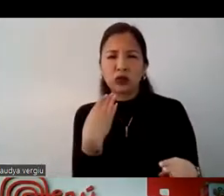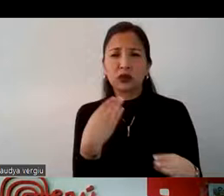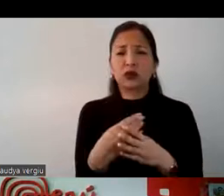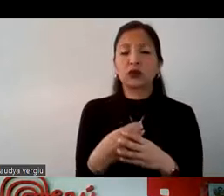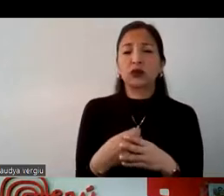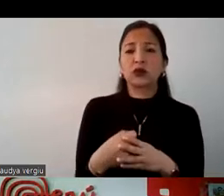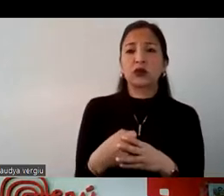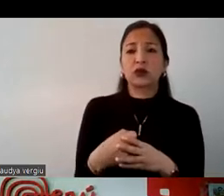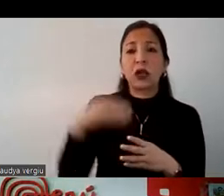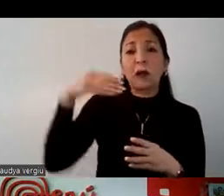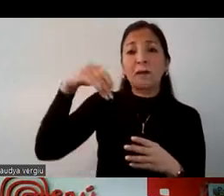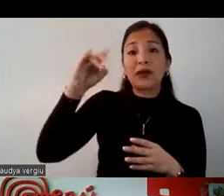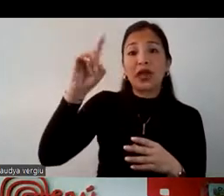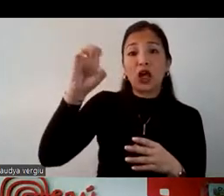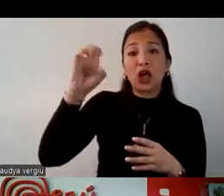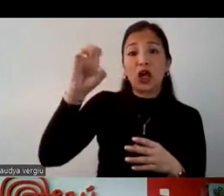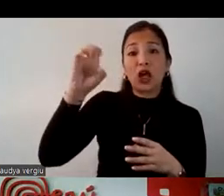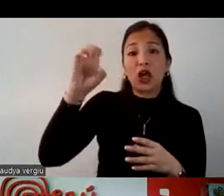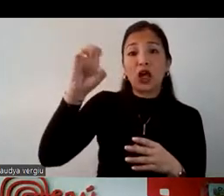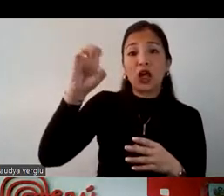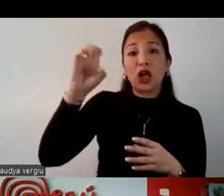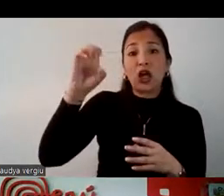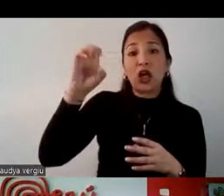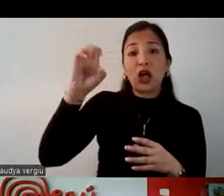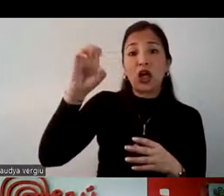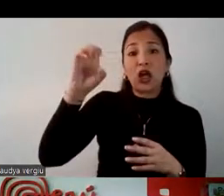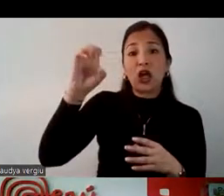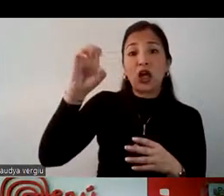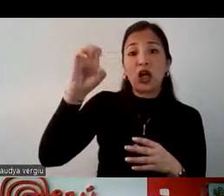dos, se va a trasladar.